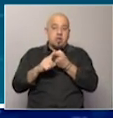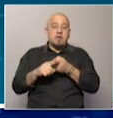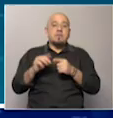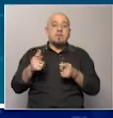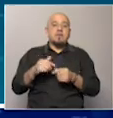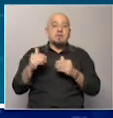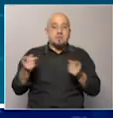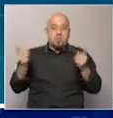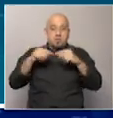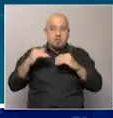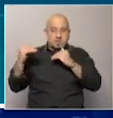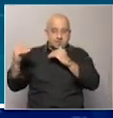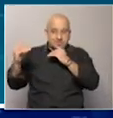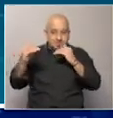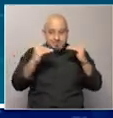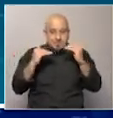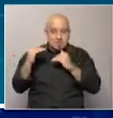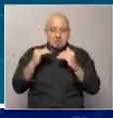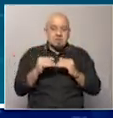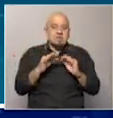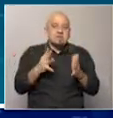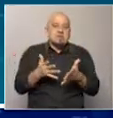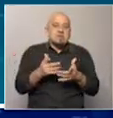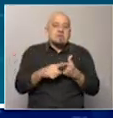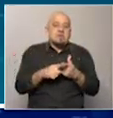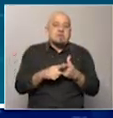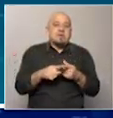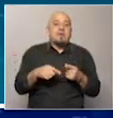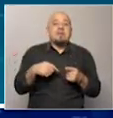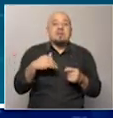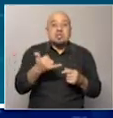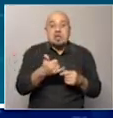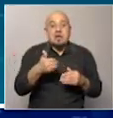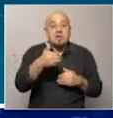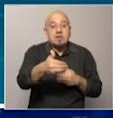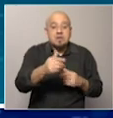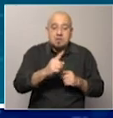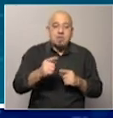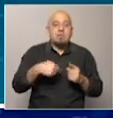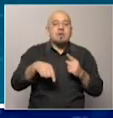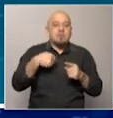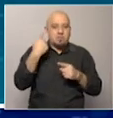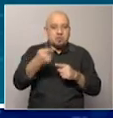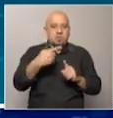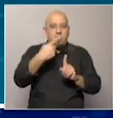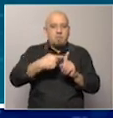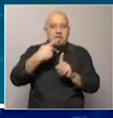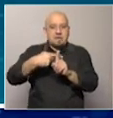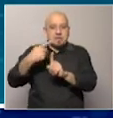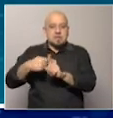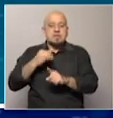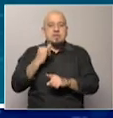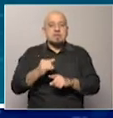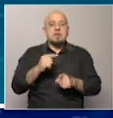relaciones. No en las próximas semanas, porque sería un verdadero tsunami, pero evidentemente en los próximos meses seguramente vamos a tender